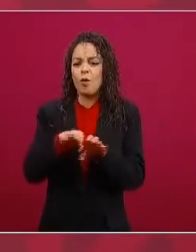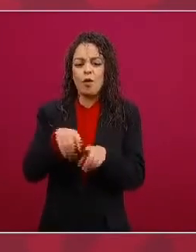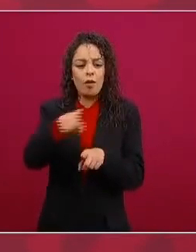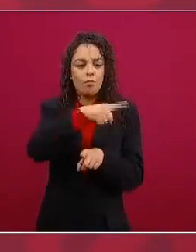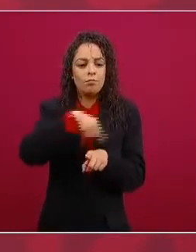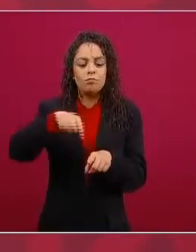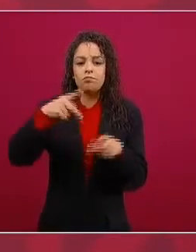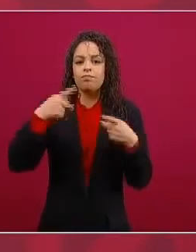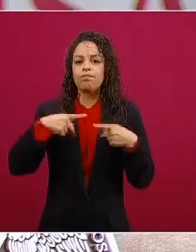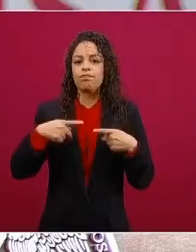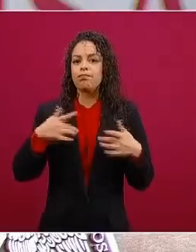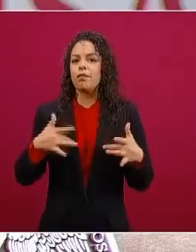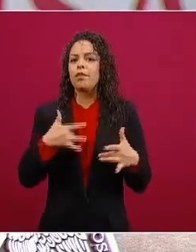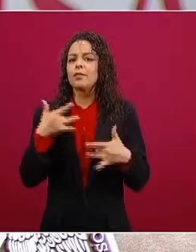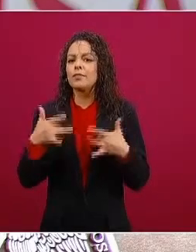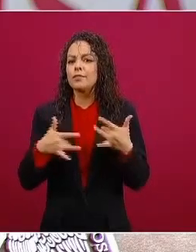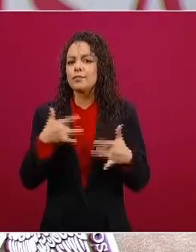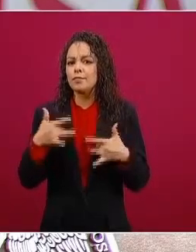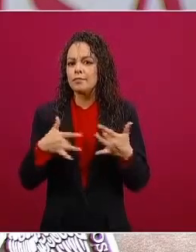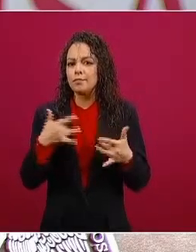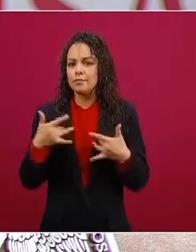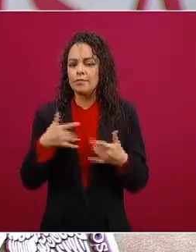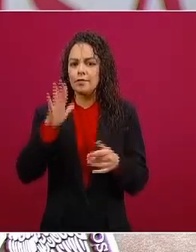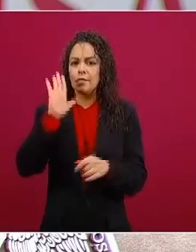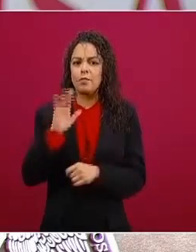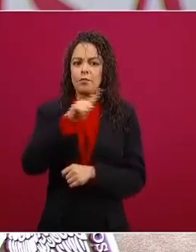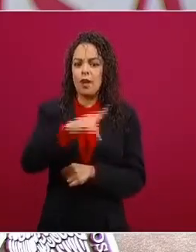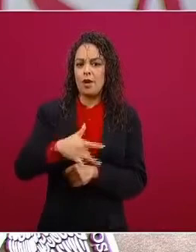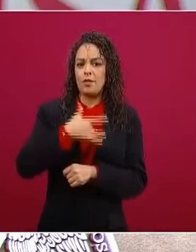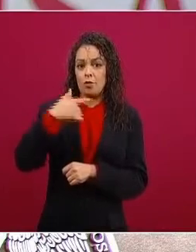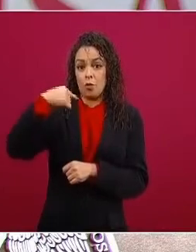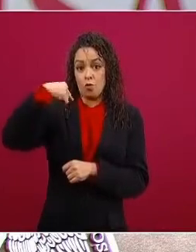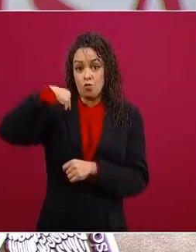actuaban como dueños de México